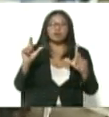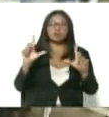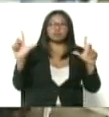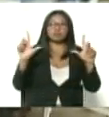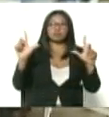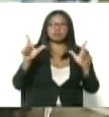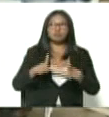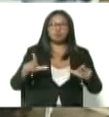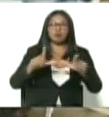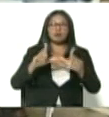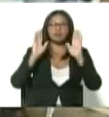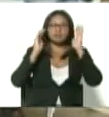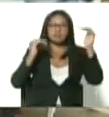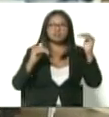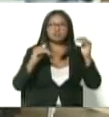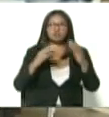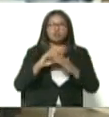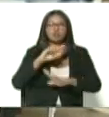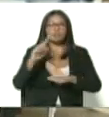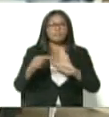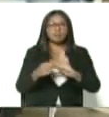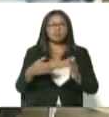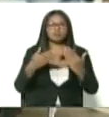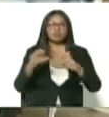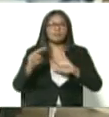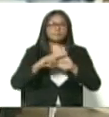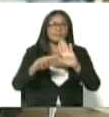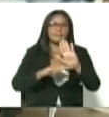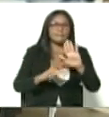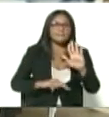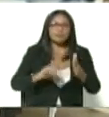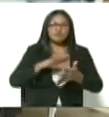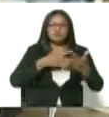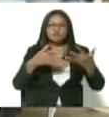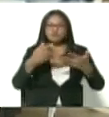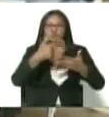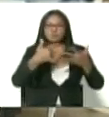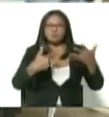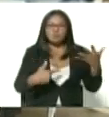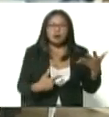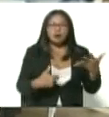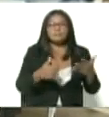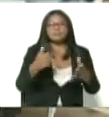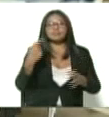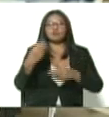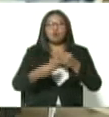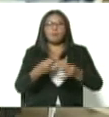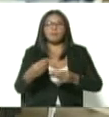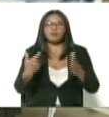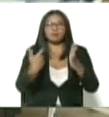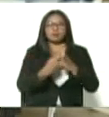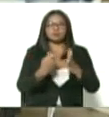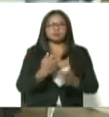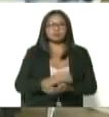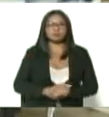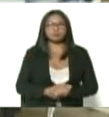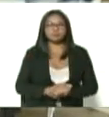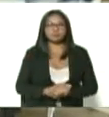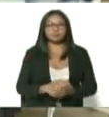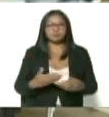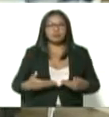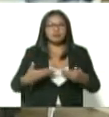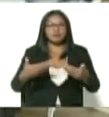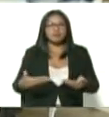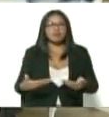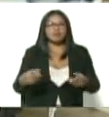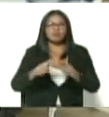los centros asistenciales se llevará el registro de todo este proceso de vacunación y el presidente recibirá